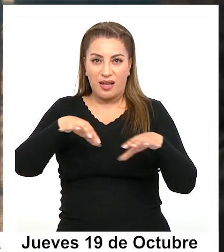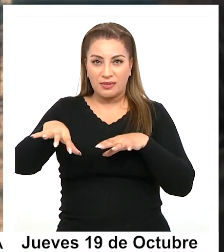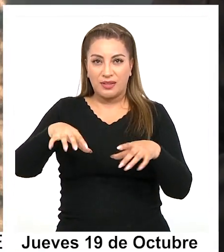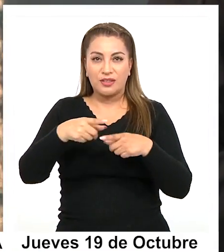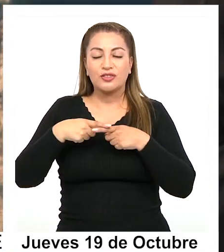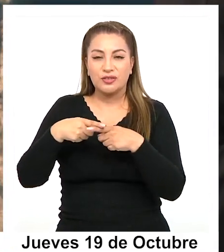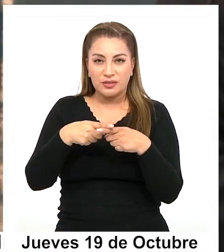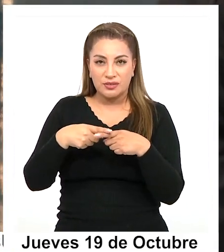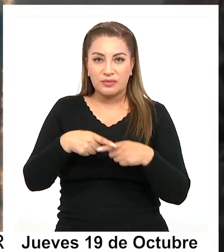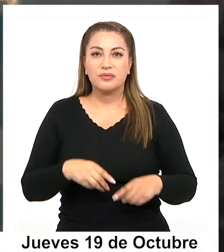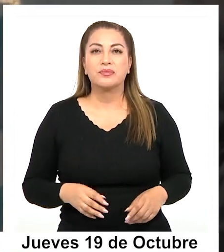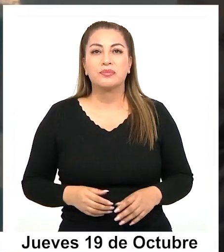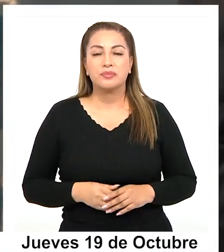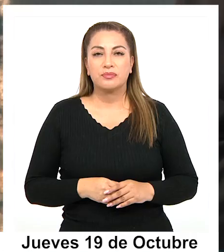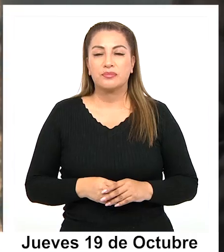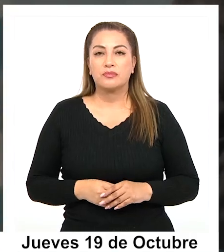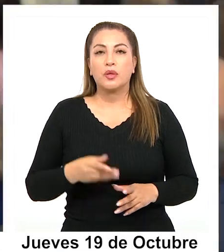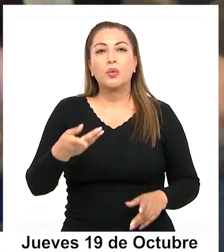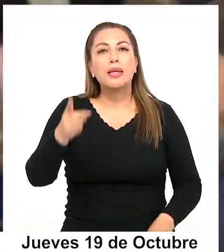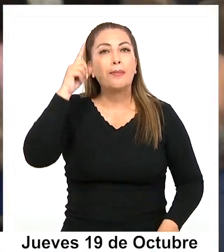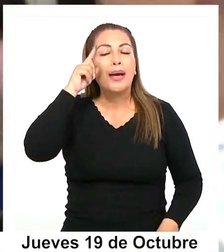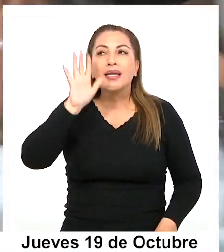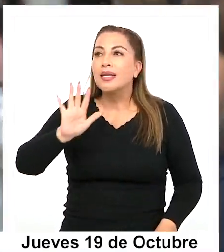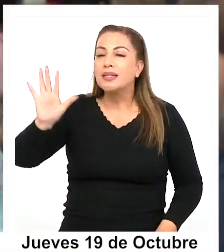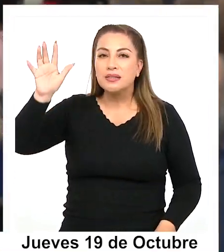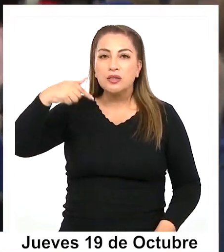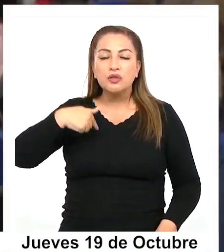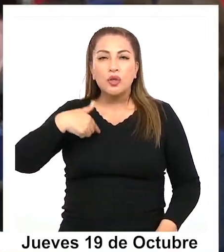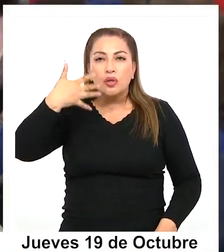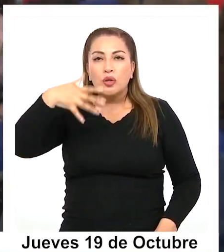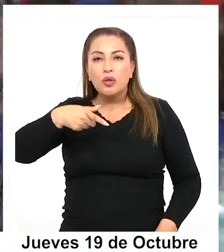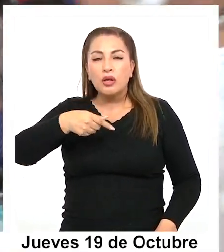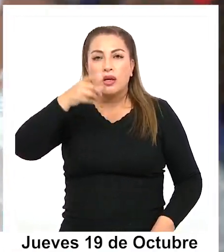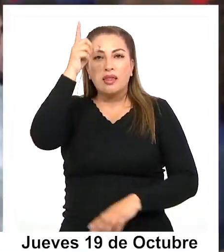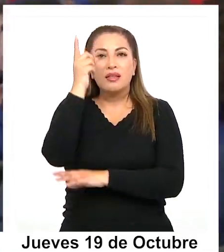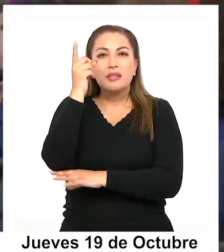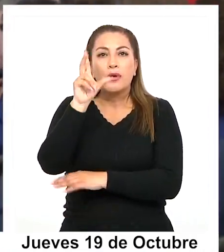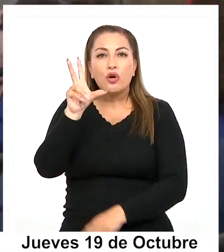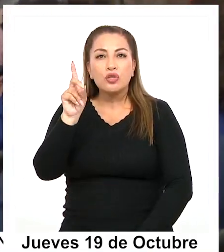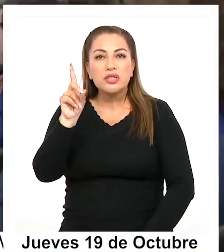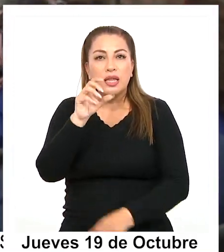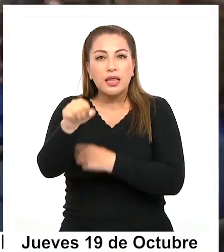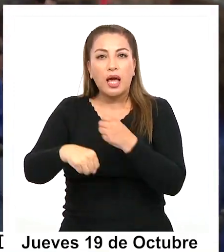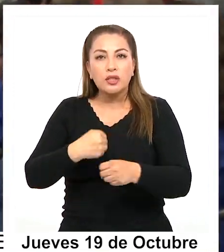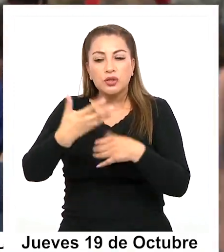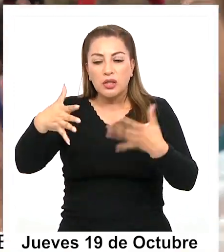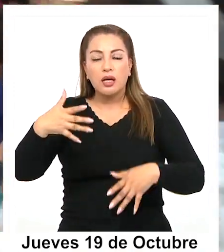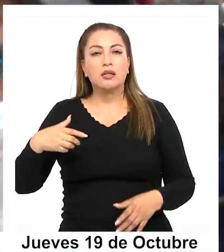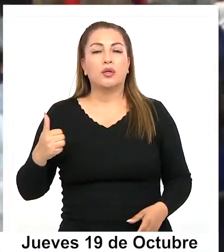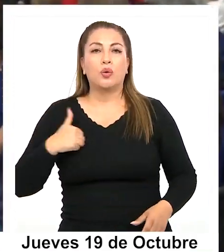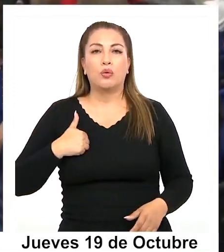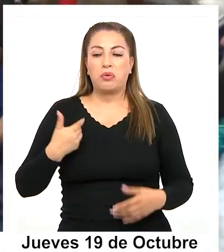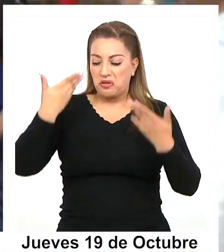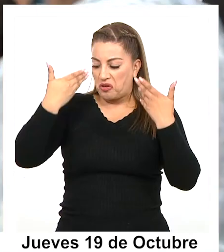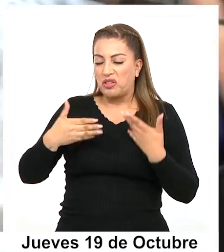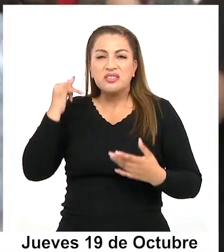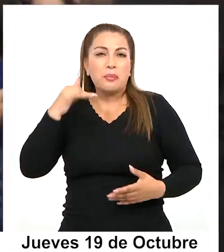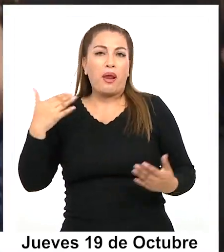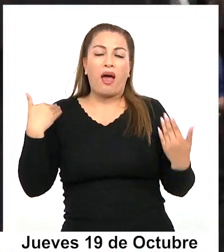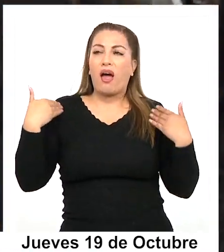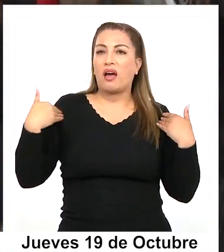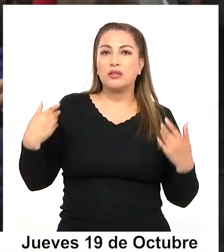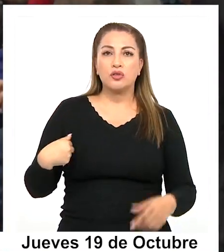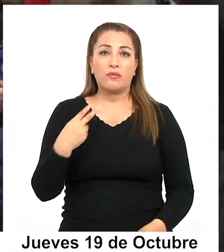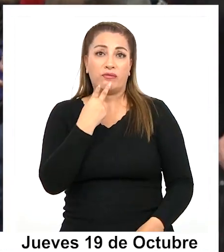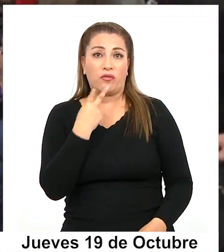sociales. Imagínense, yo voy a cumplir en diciembre 80 años y me mantengo activa y yo